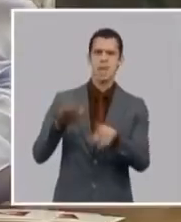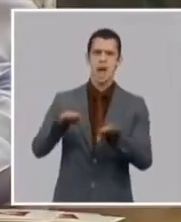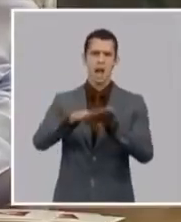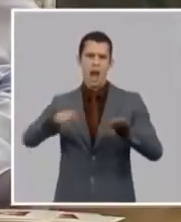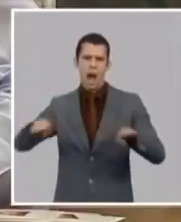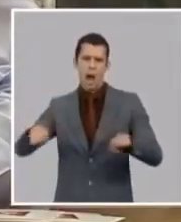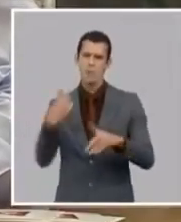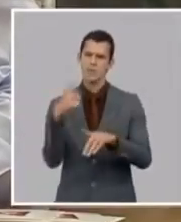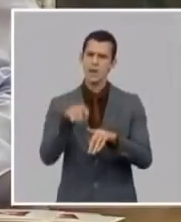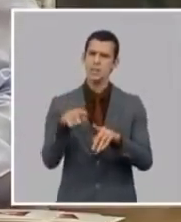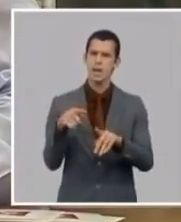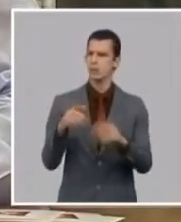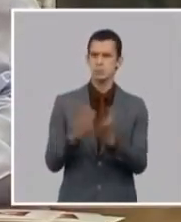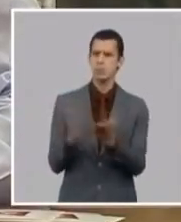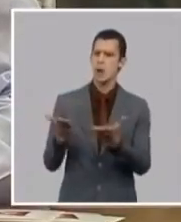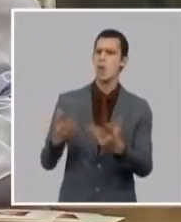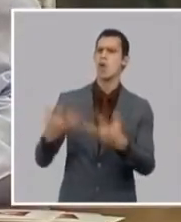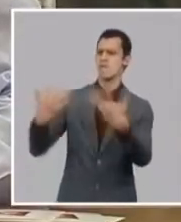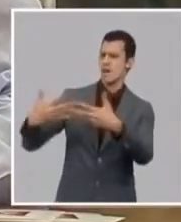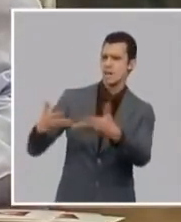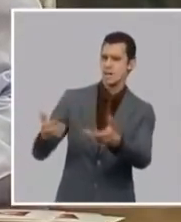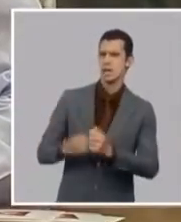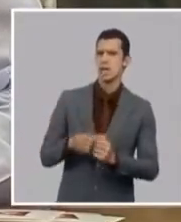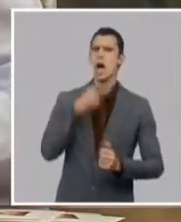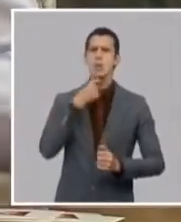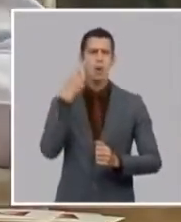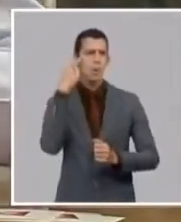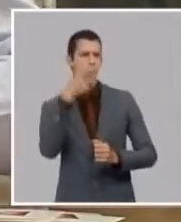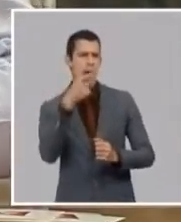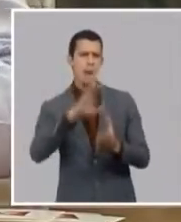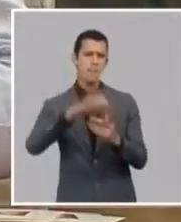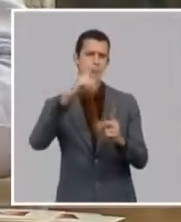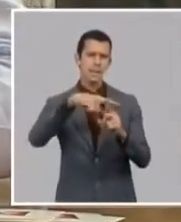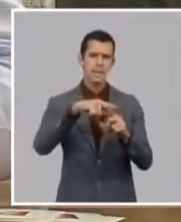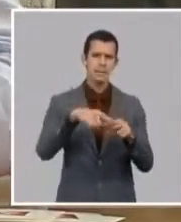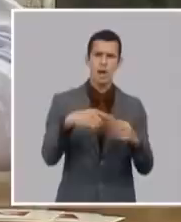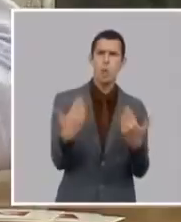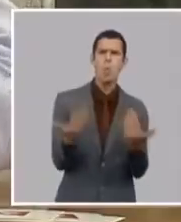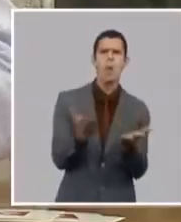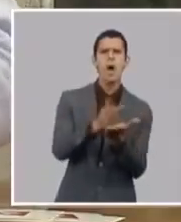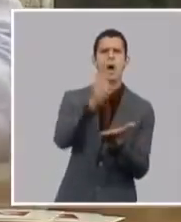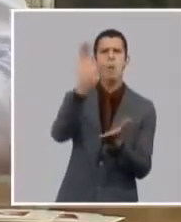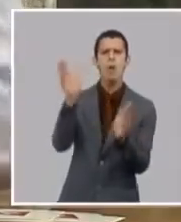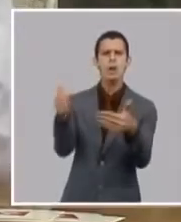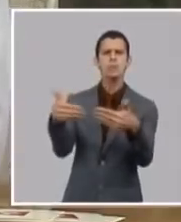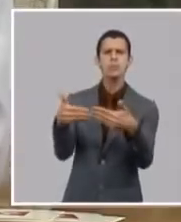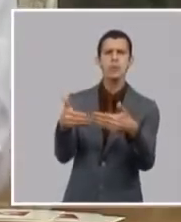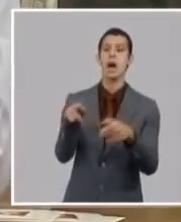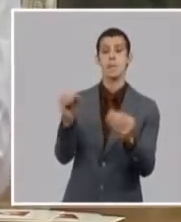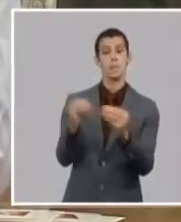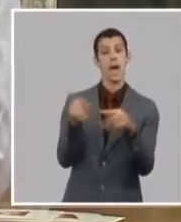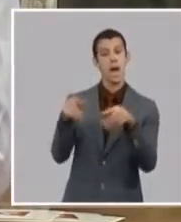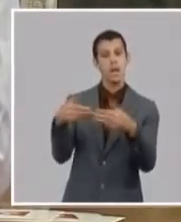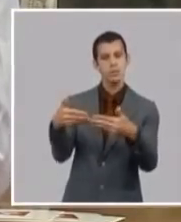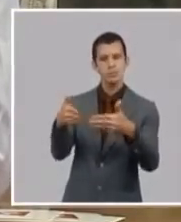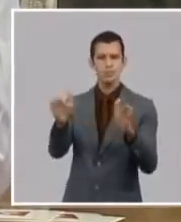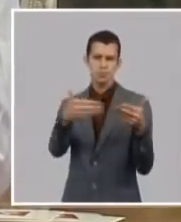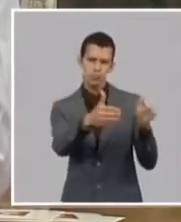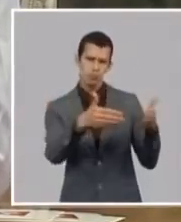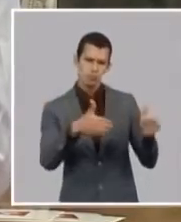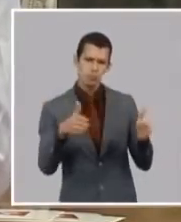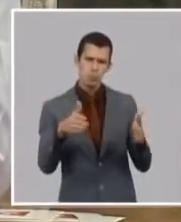convertir en hospitales fue ese gobierno cubano el que ofreció